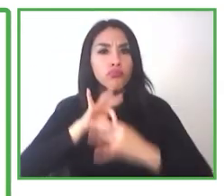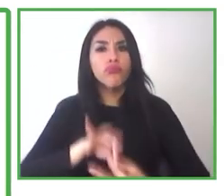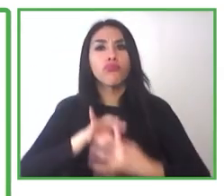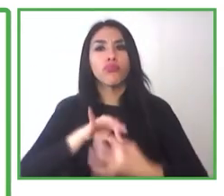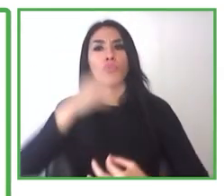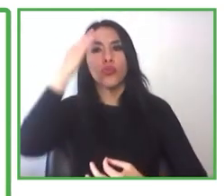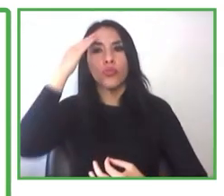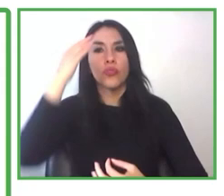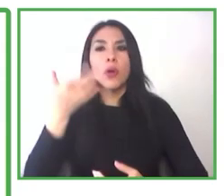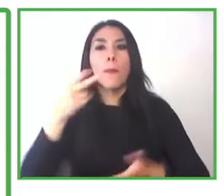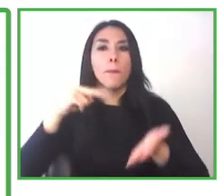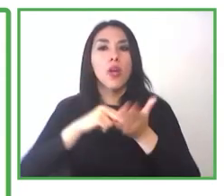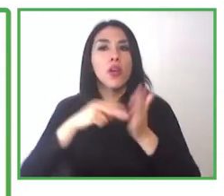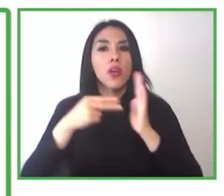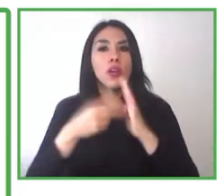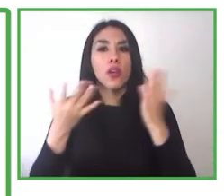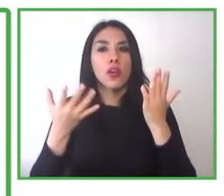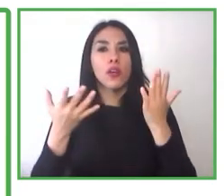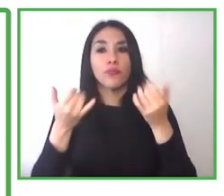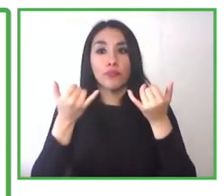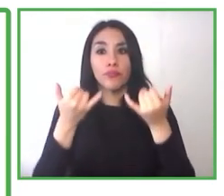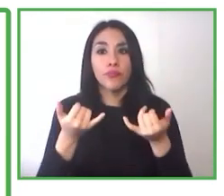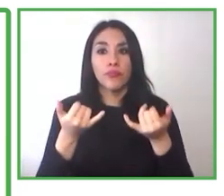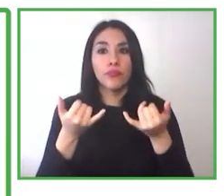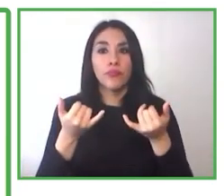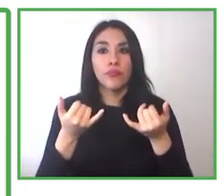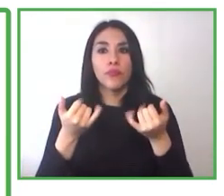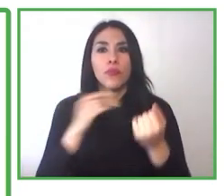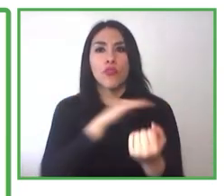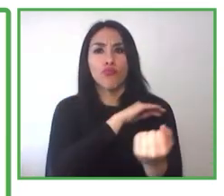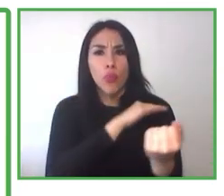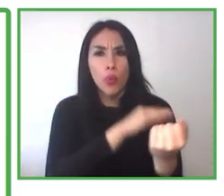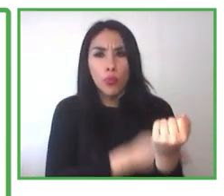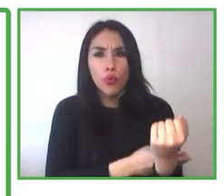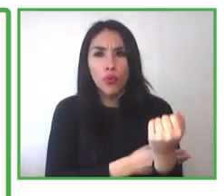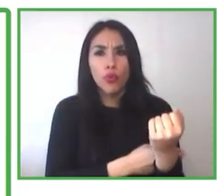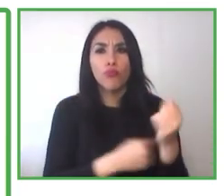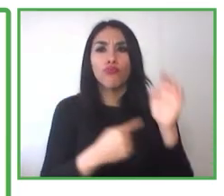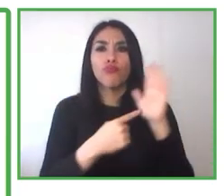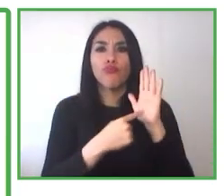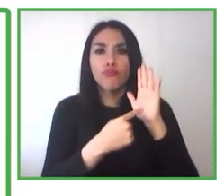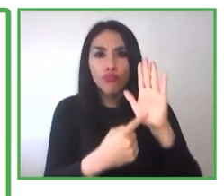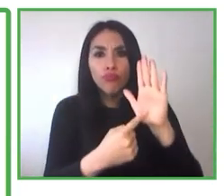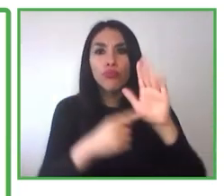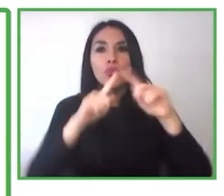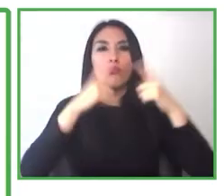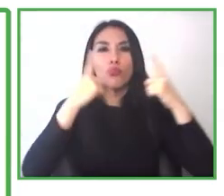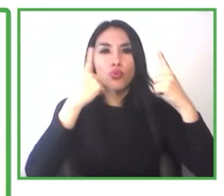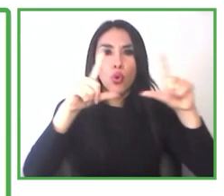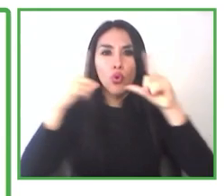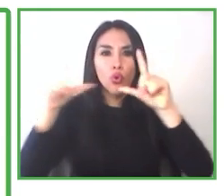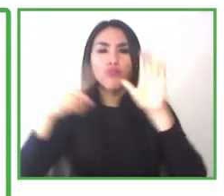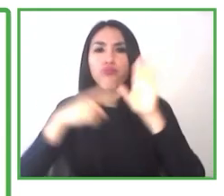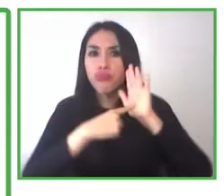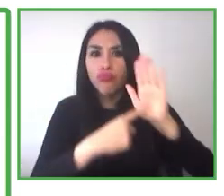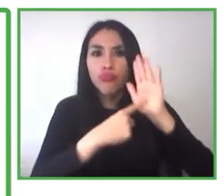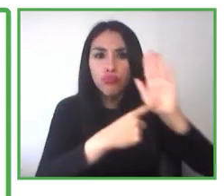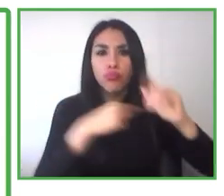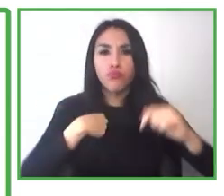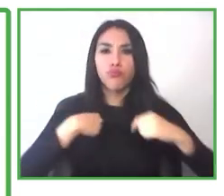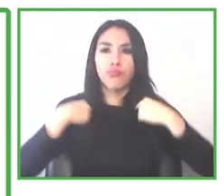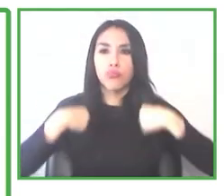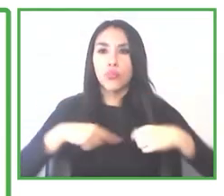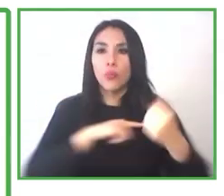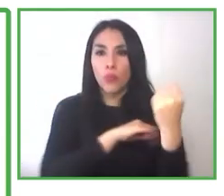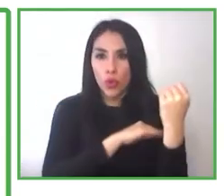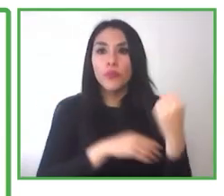productivos. Y esa es una de las bases del trabajo de Chile Valora, que es el diálogo social tripartito. No somos nosotros, como